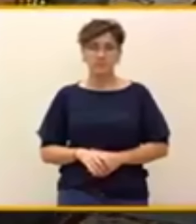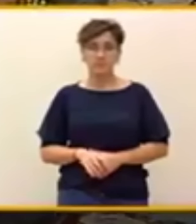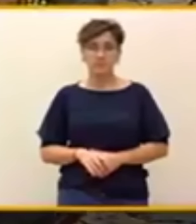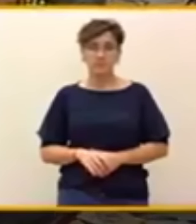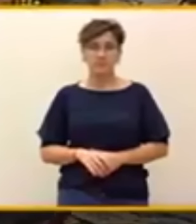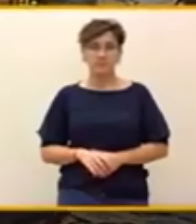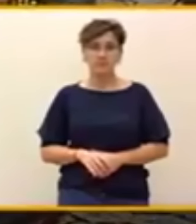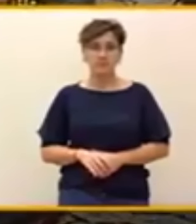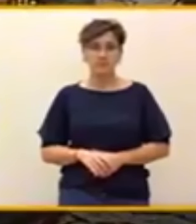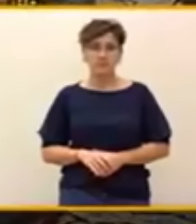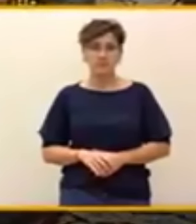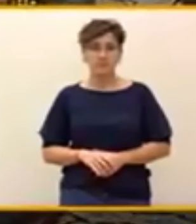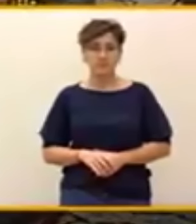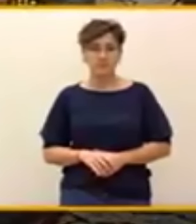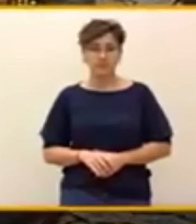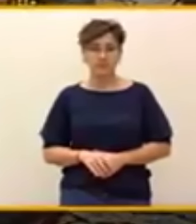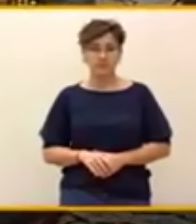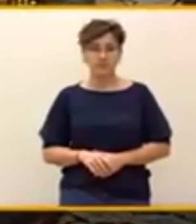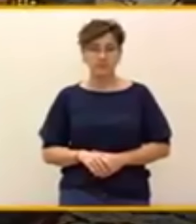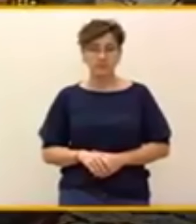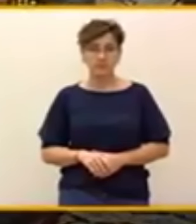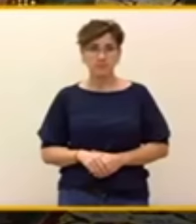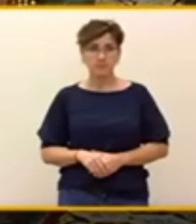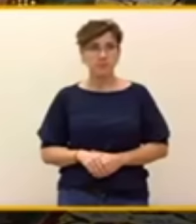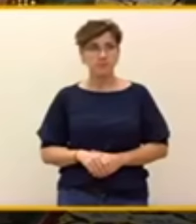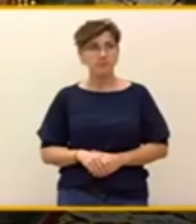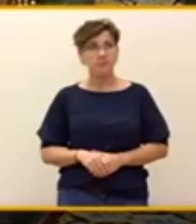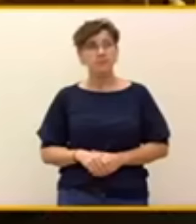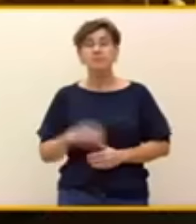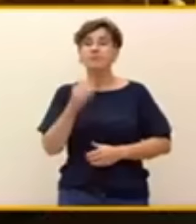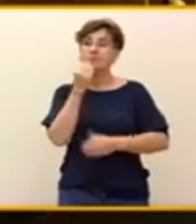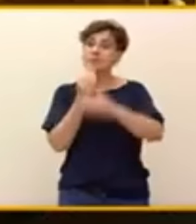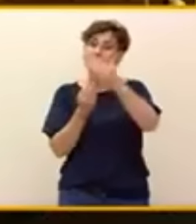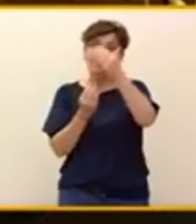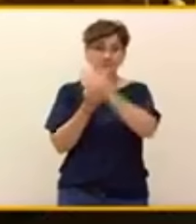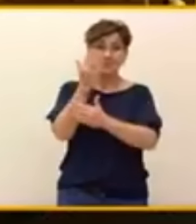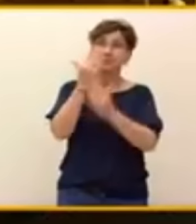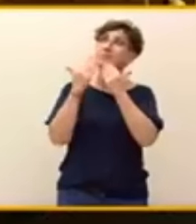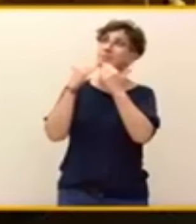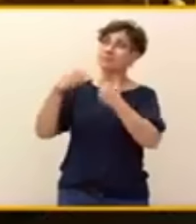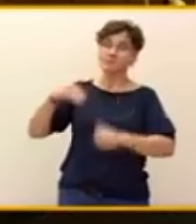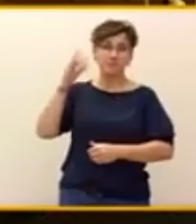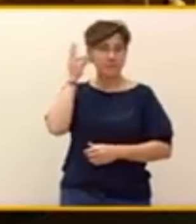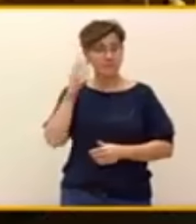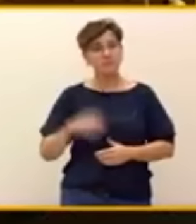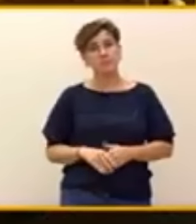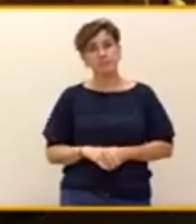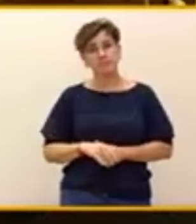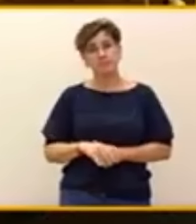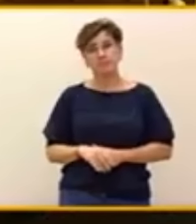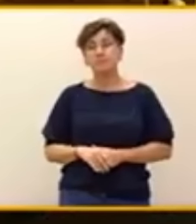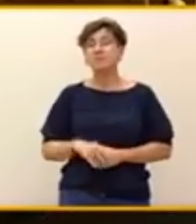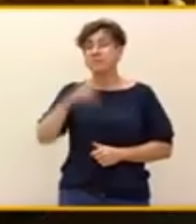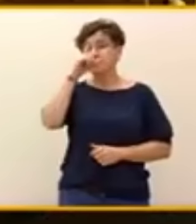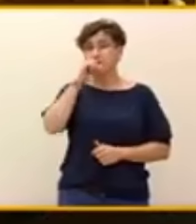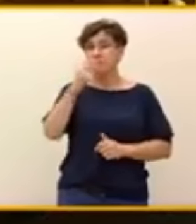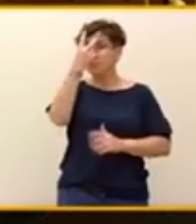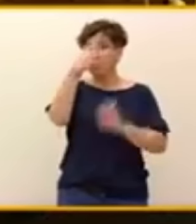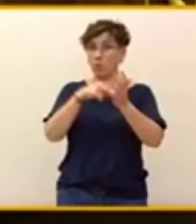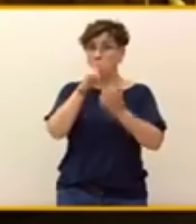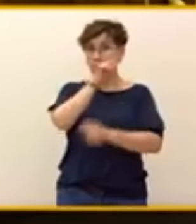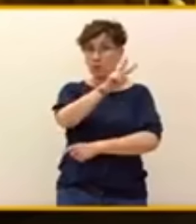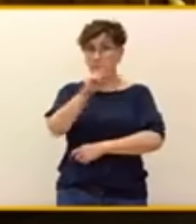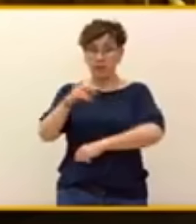Muy buenos días, señorías. Muchas gracias, señora presidenta. Miren, en el año 2022 el gobierno se comprometió con las víctimas del terrorismo